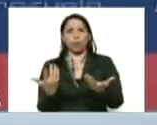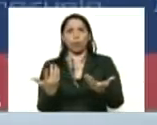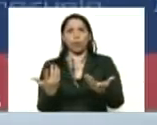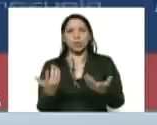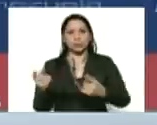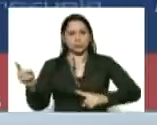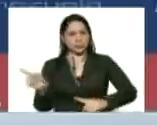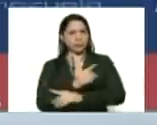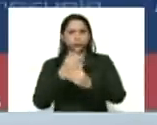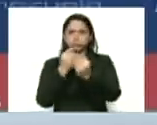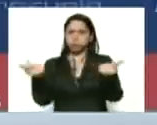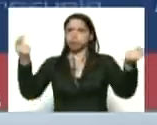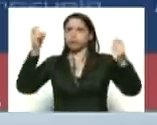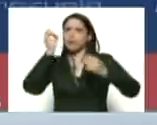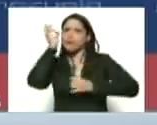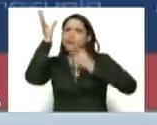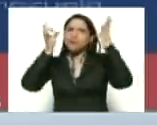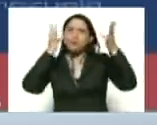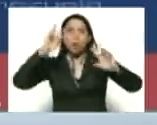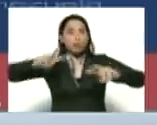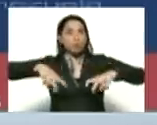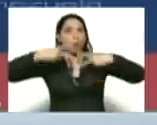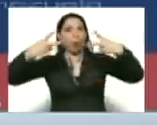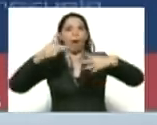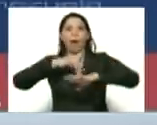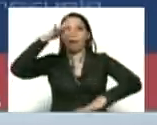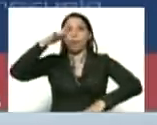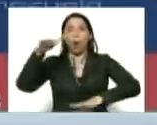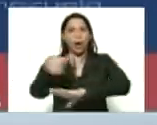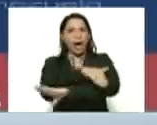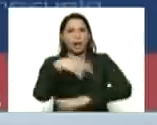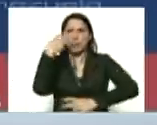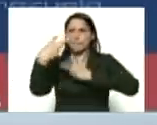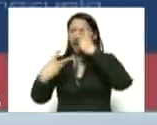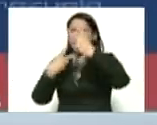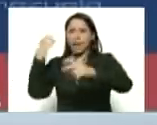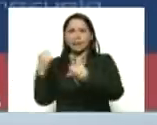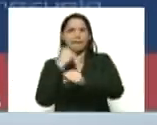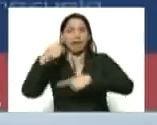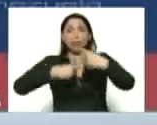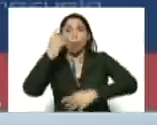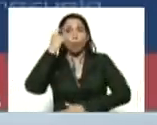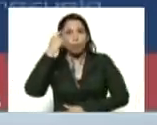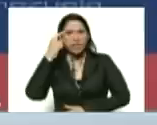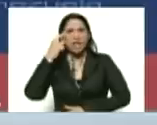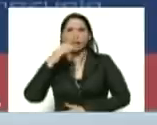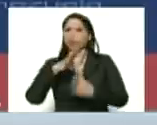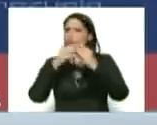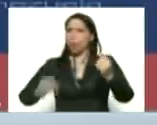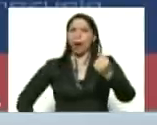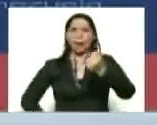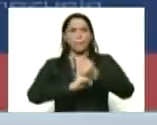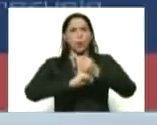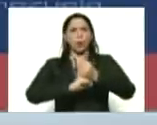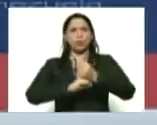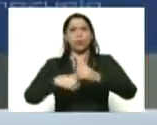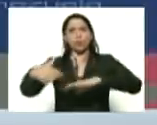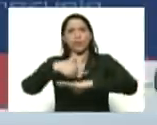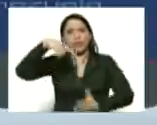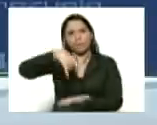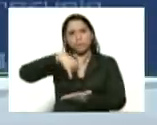audaz creativo innovador que está en la calle y está trabajando todos los días todo el apoyo a Rafael Lacaba